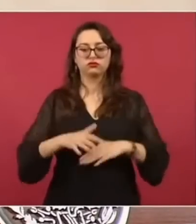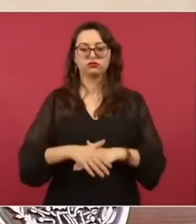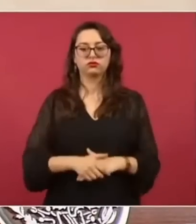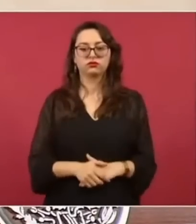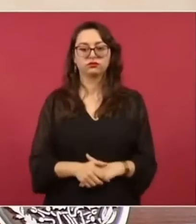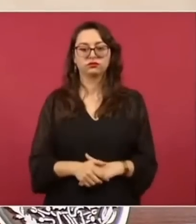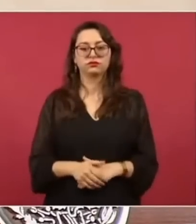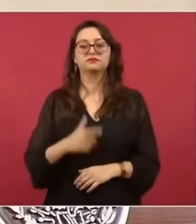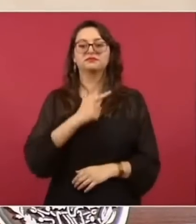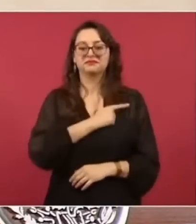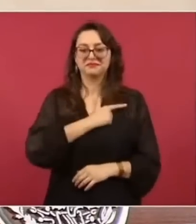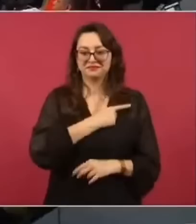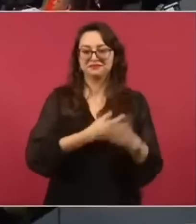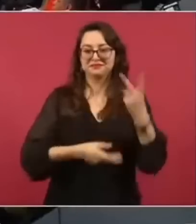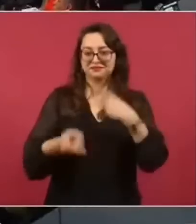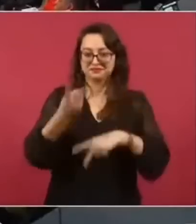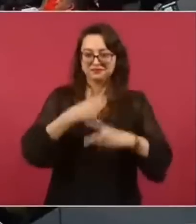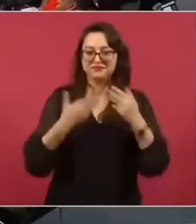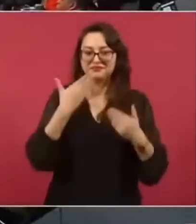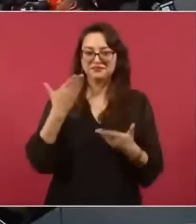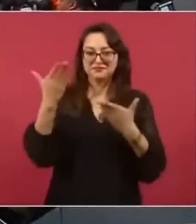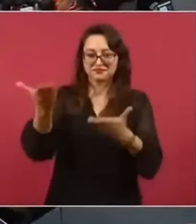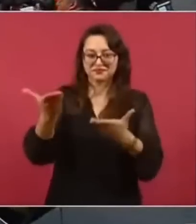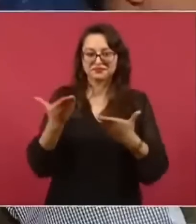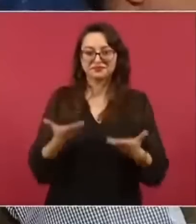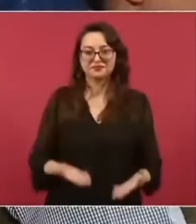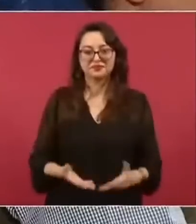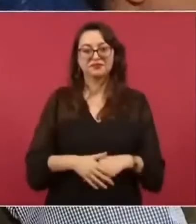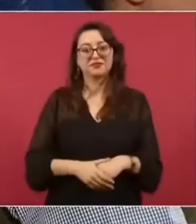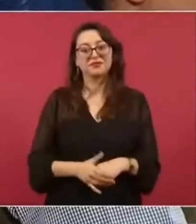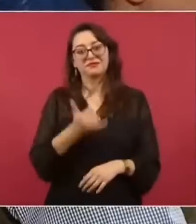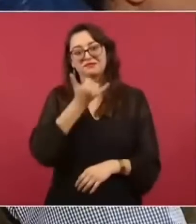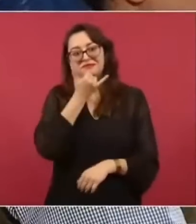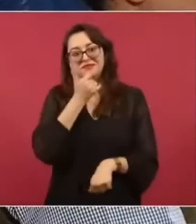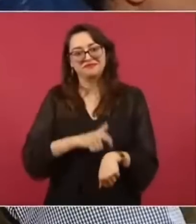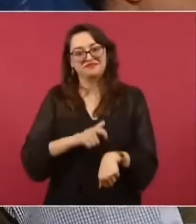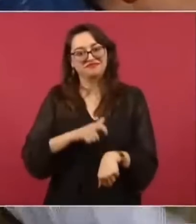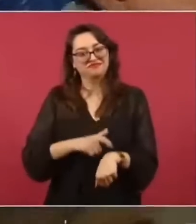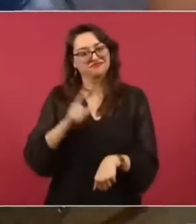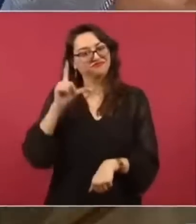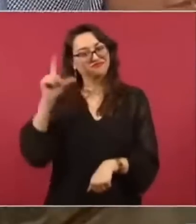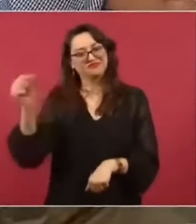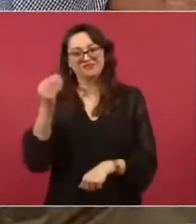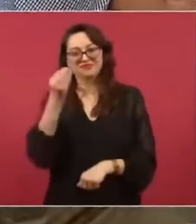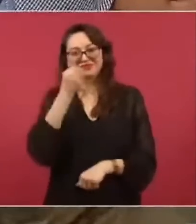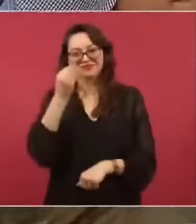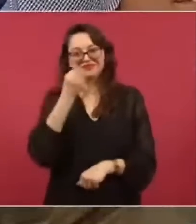y nos da mucho gusto que estén aquí y ya nos tenemos que ir porque vamos a desayunar porque